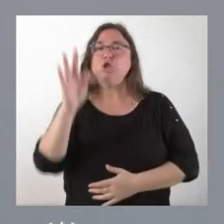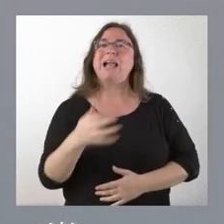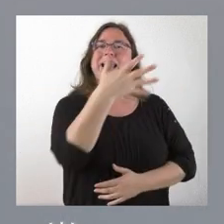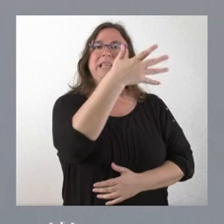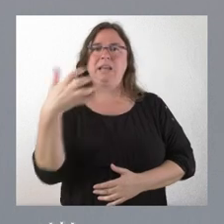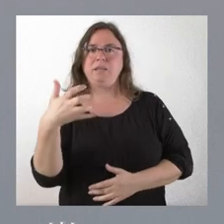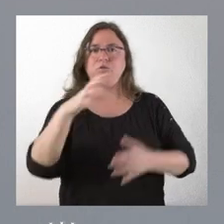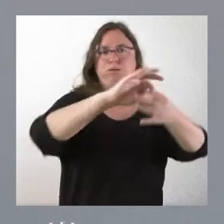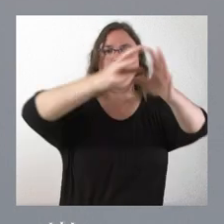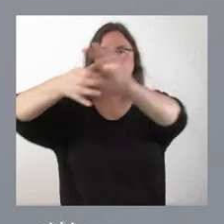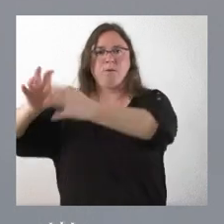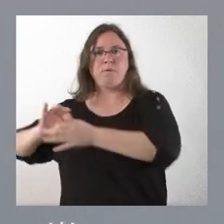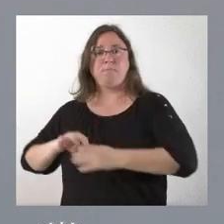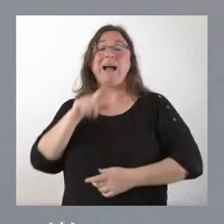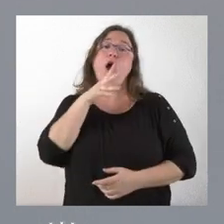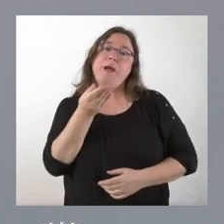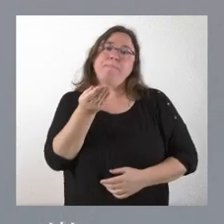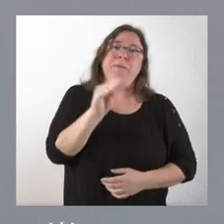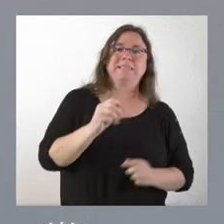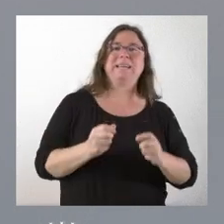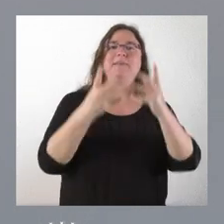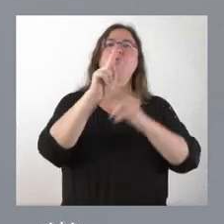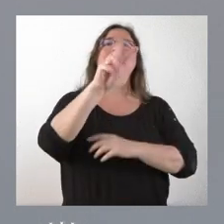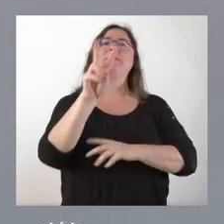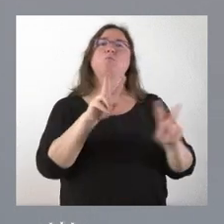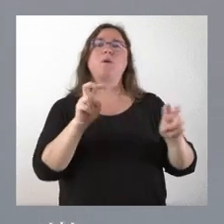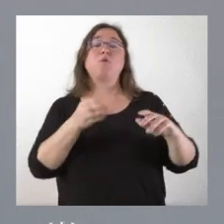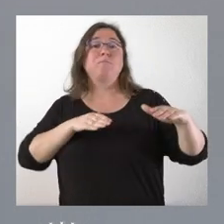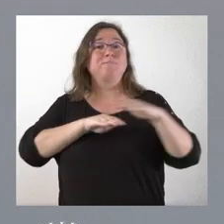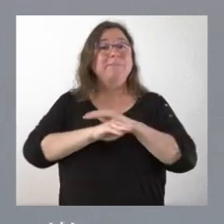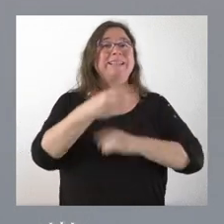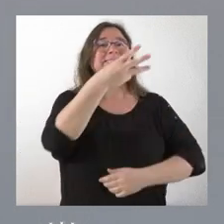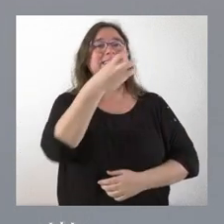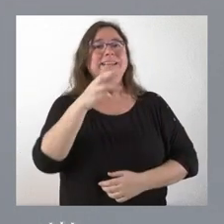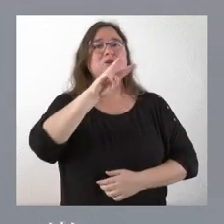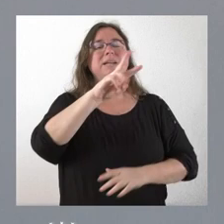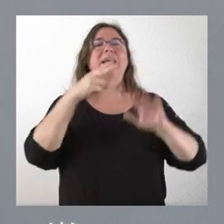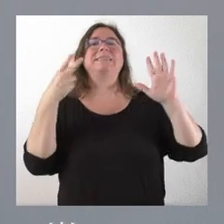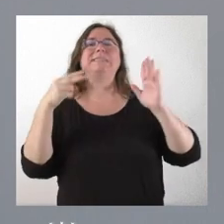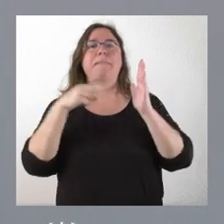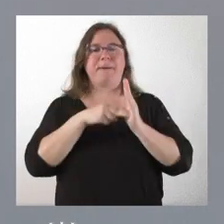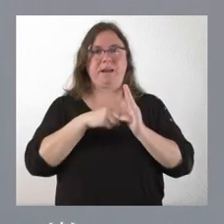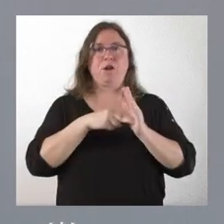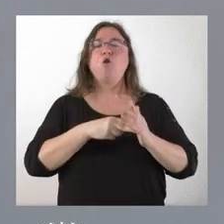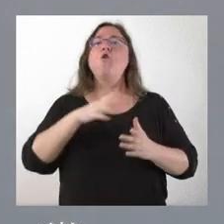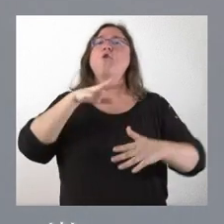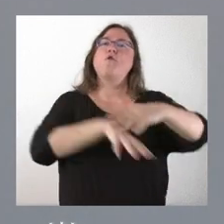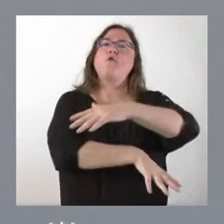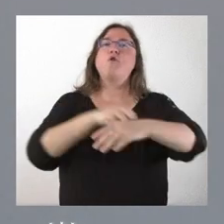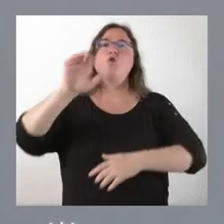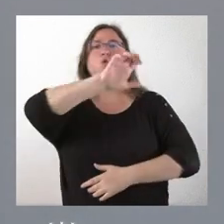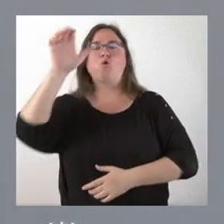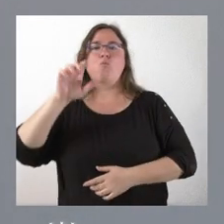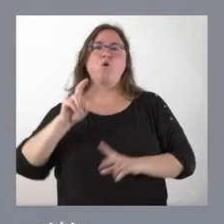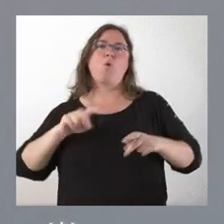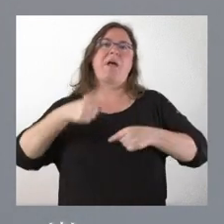Salud. Aquí incorporamos 23 nuevos edificios con una inversión de 377.000 euros que se financia íntegramente con los fondos europeos de la nueva generación.